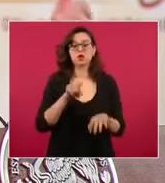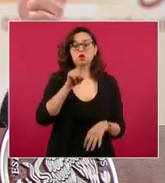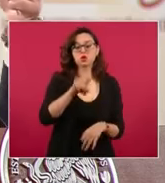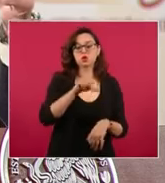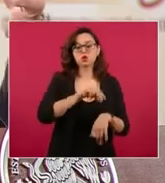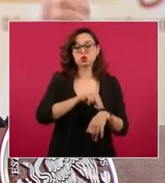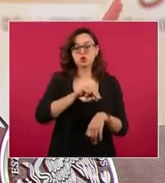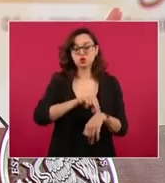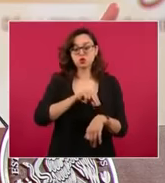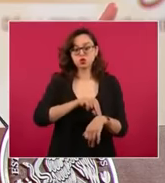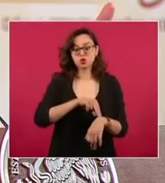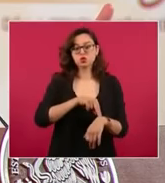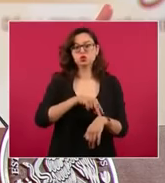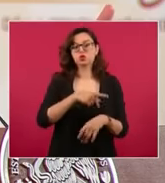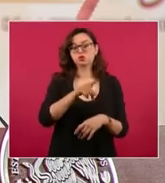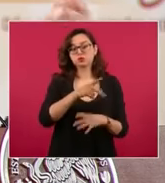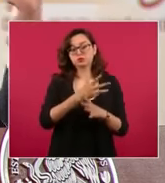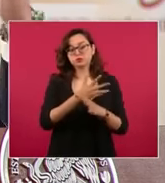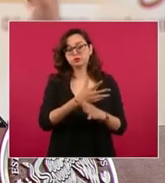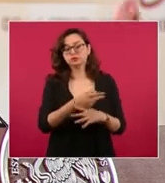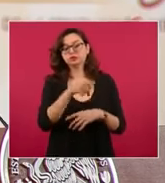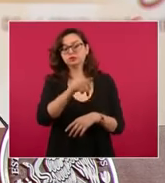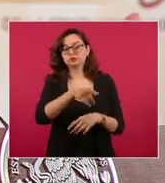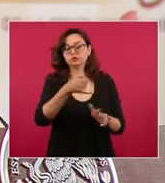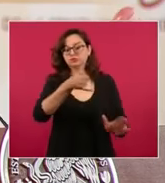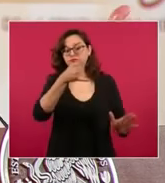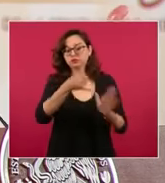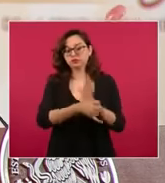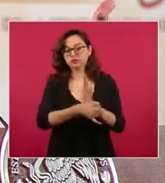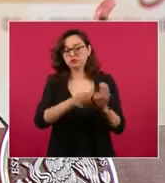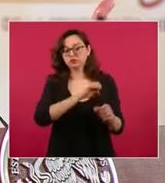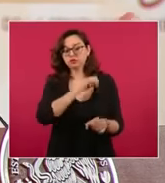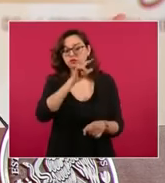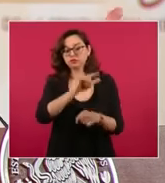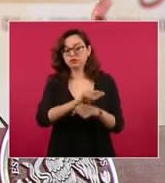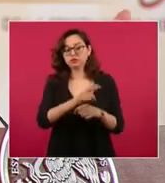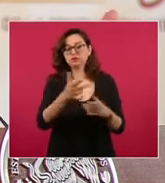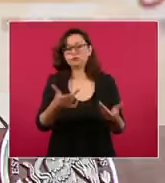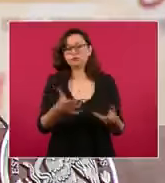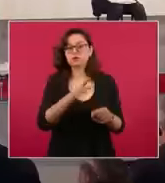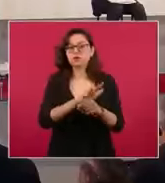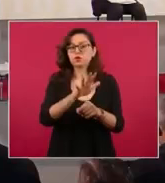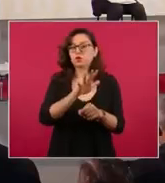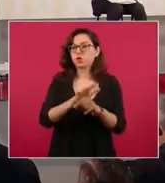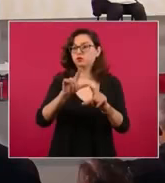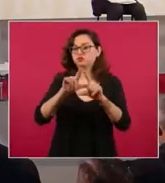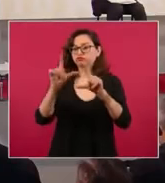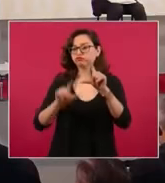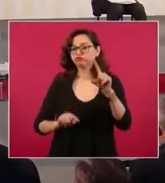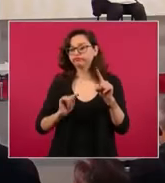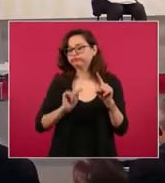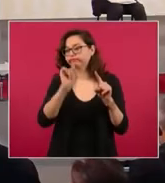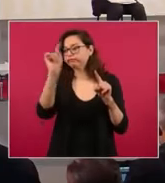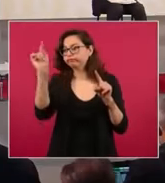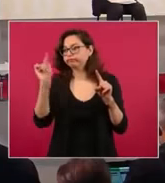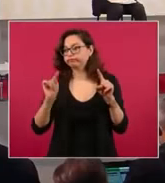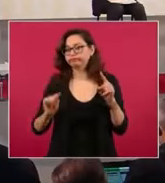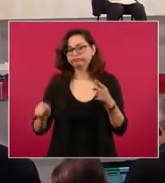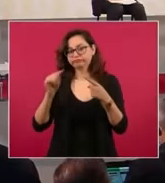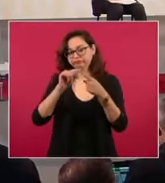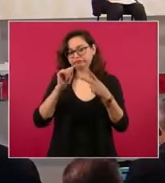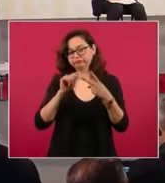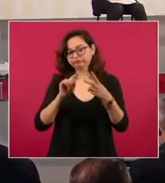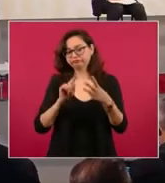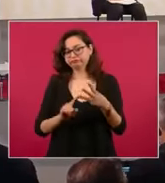directamente a partir de su especialidad cuál es la unidad en donde quisiera elaborar y tener tres opciones.